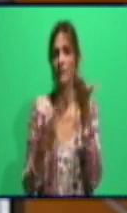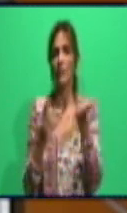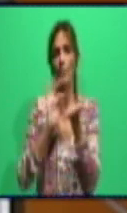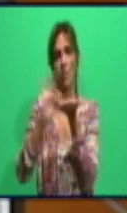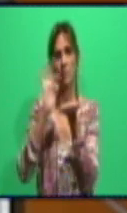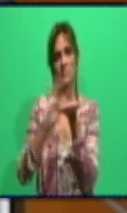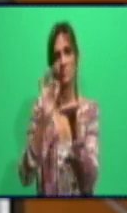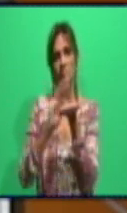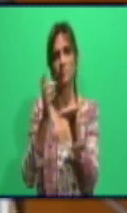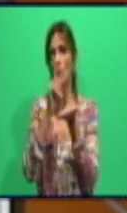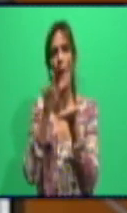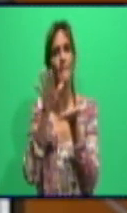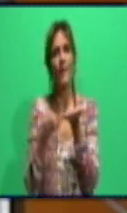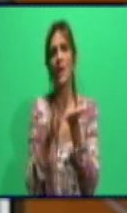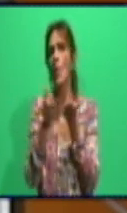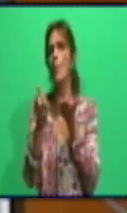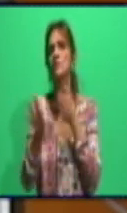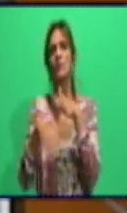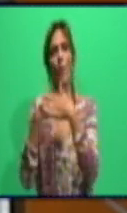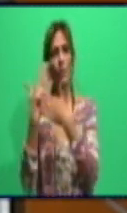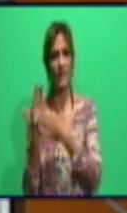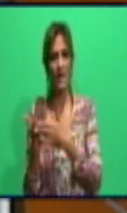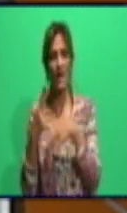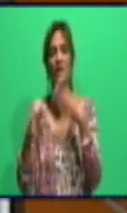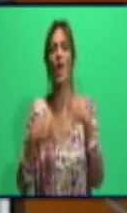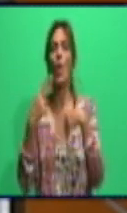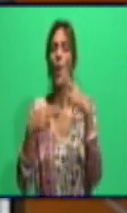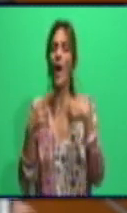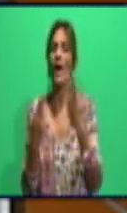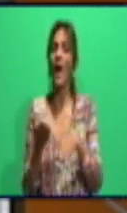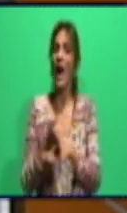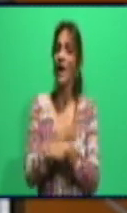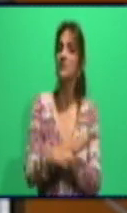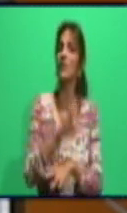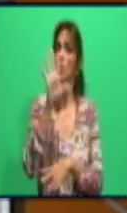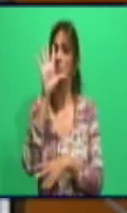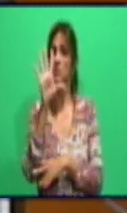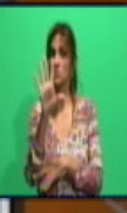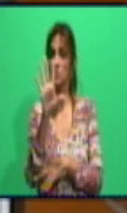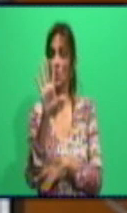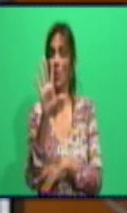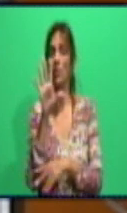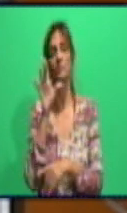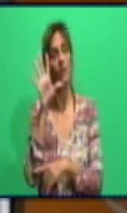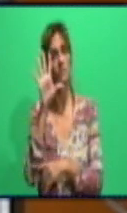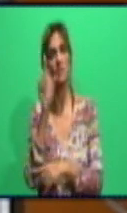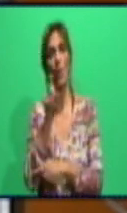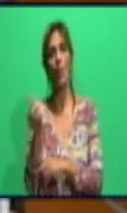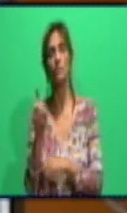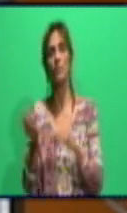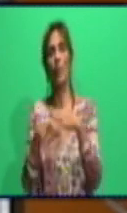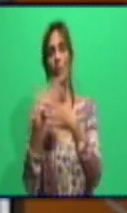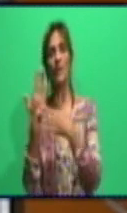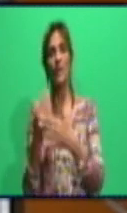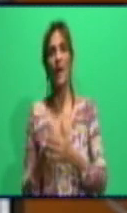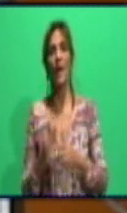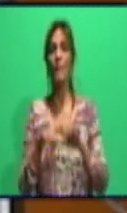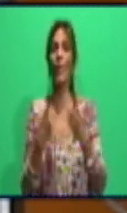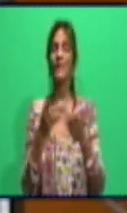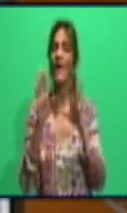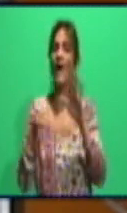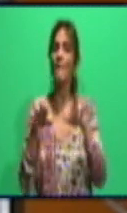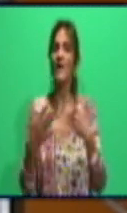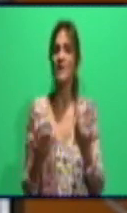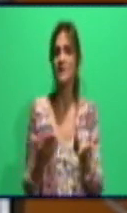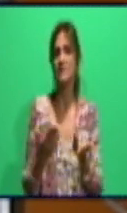mes, que lo realicen antes de los últimos cinco días, pues estas transacciones con relación a la factura telefónica, pues en ocasiones a